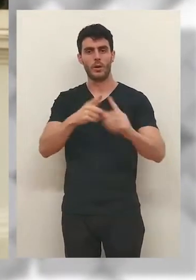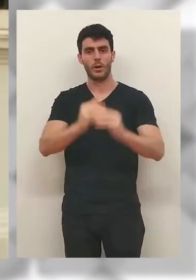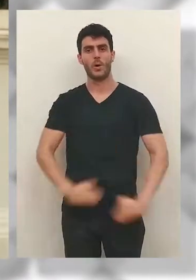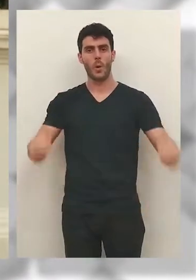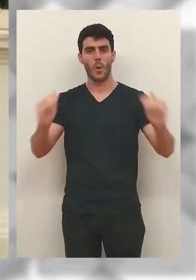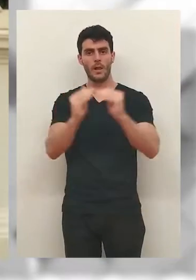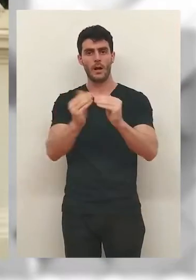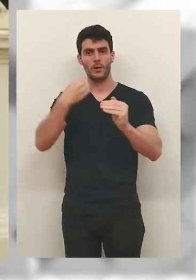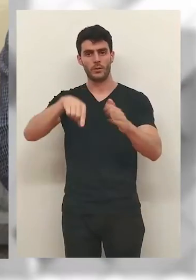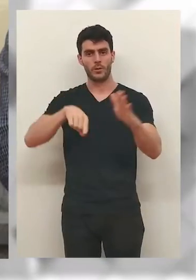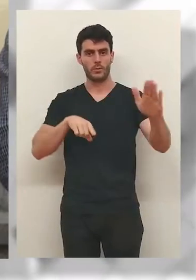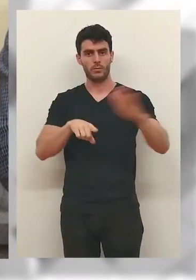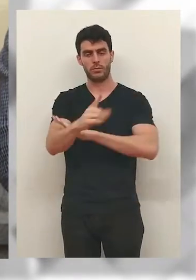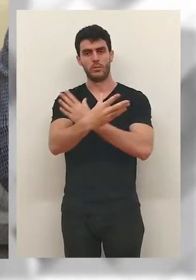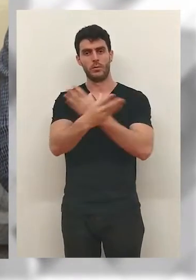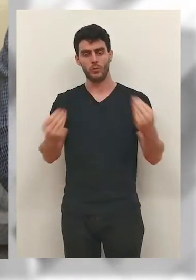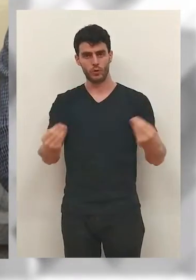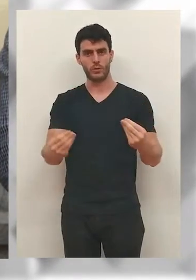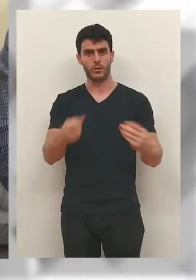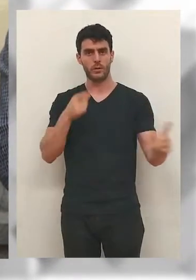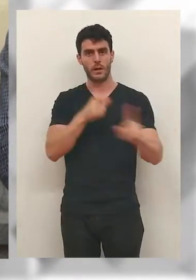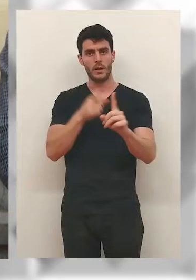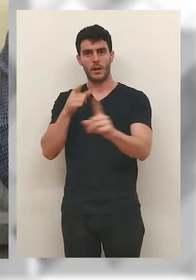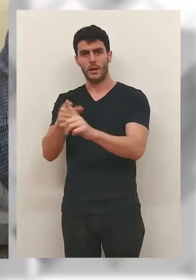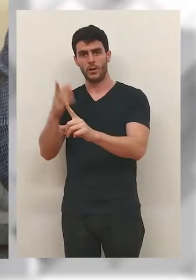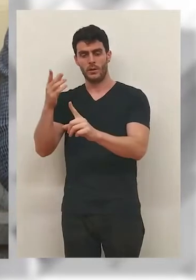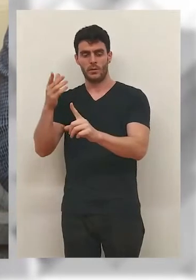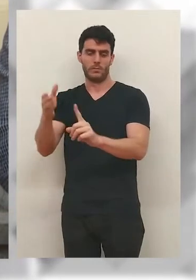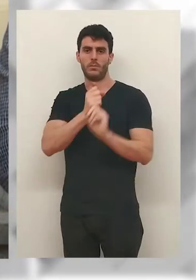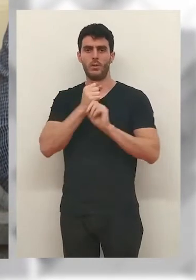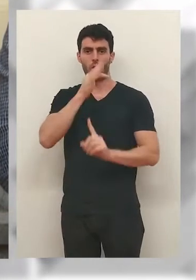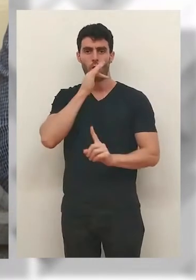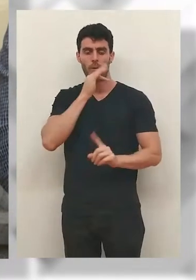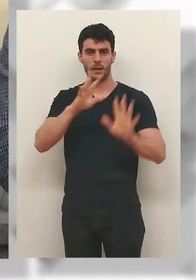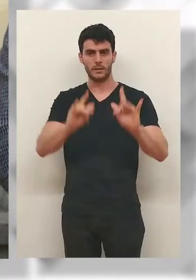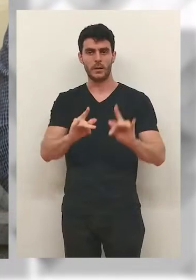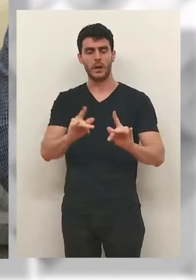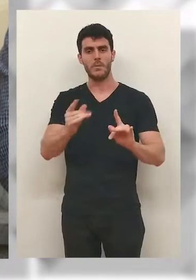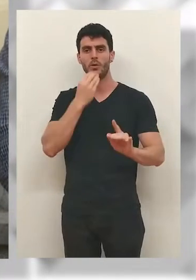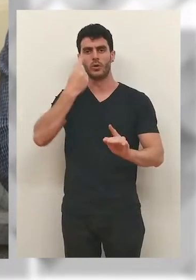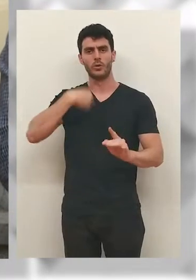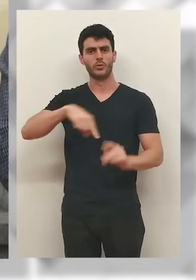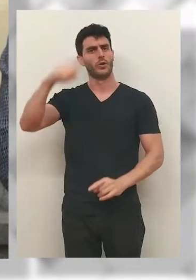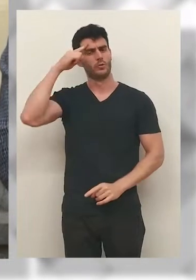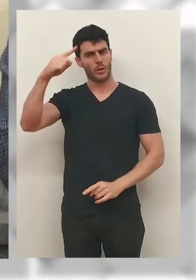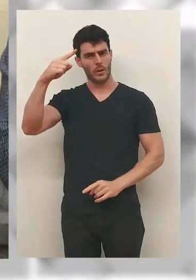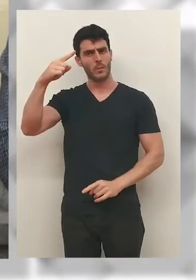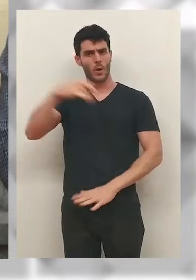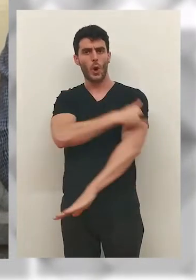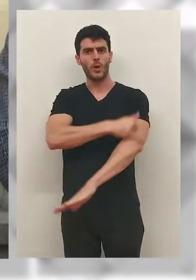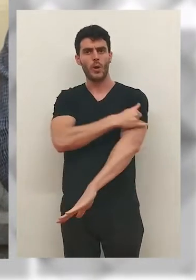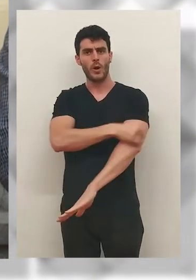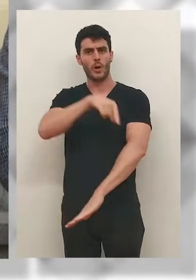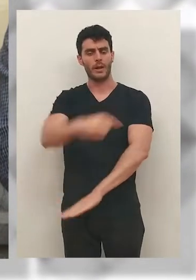de seguir trabajando por la igualdad. Mucho hemos avanzado y muchos son los retos a abordar. Pero la firme